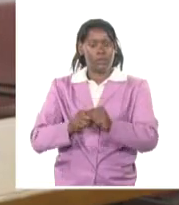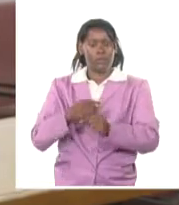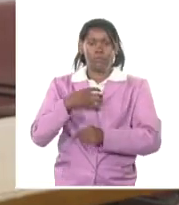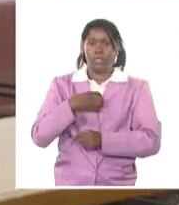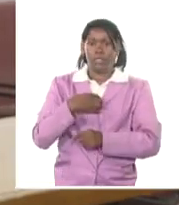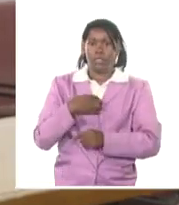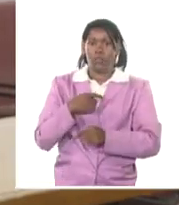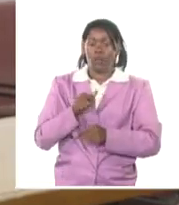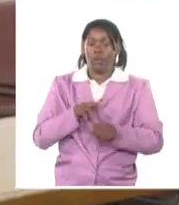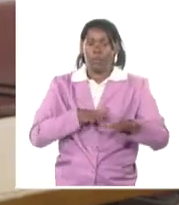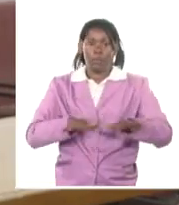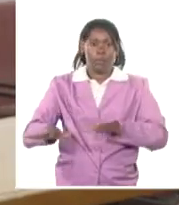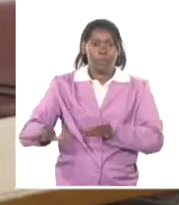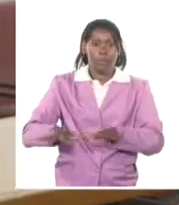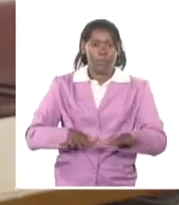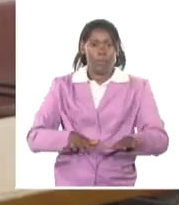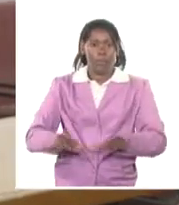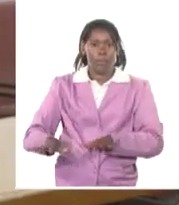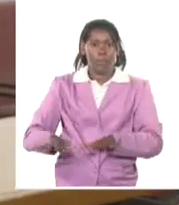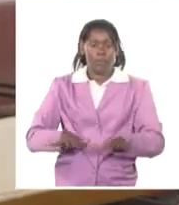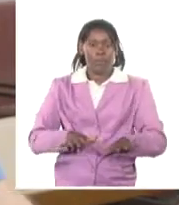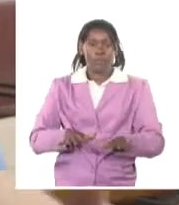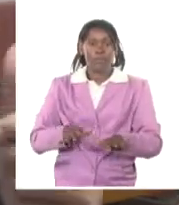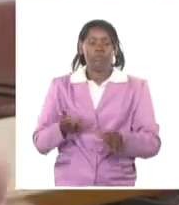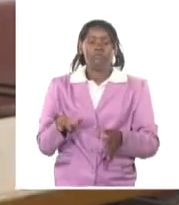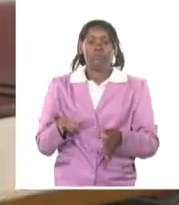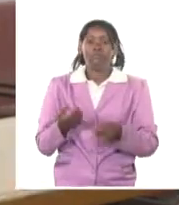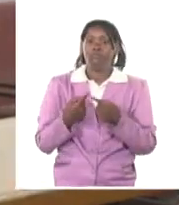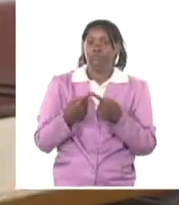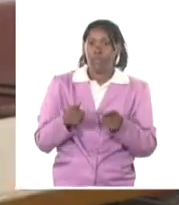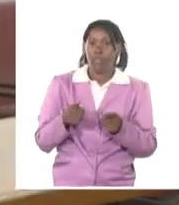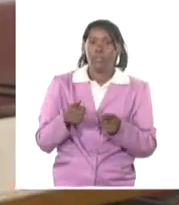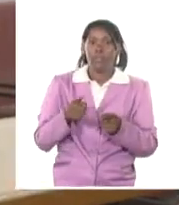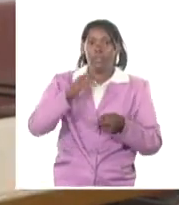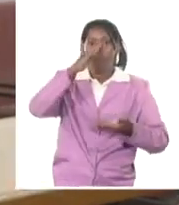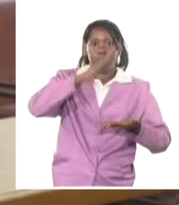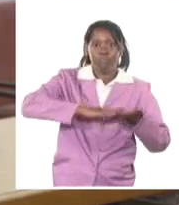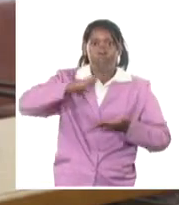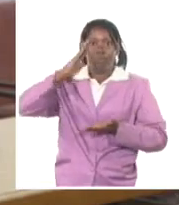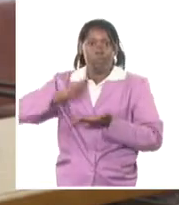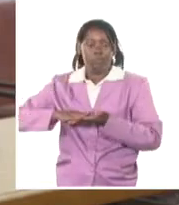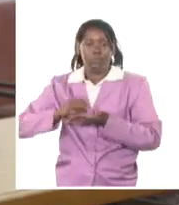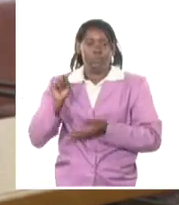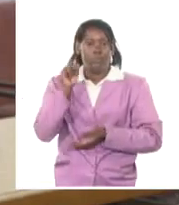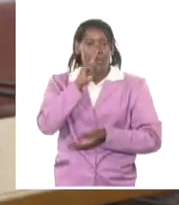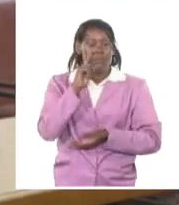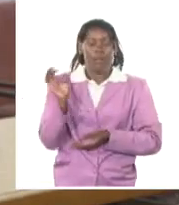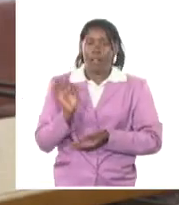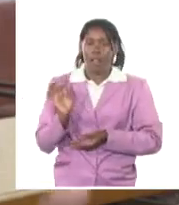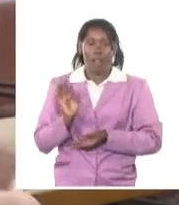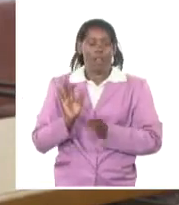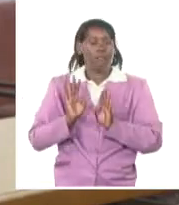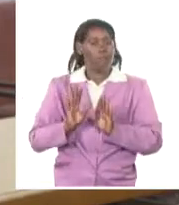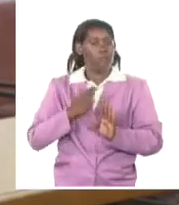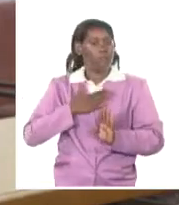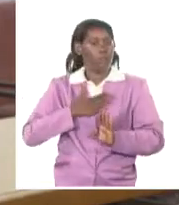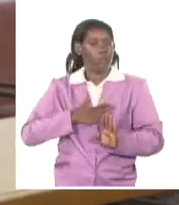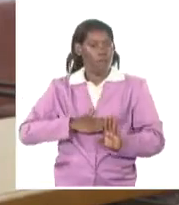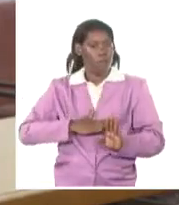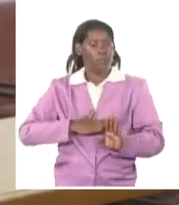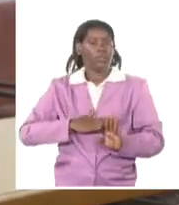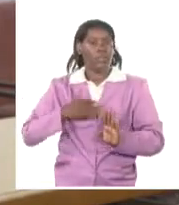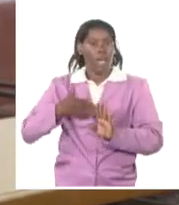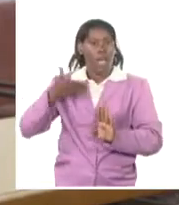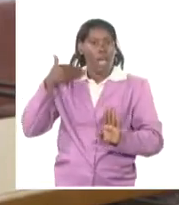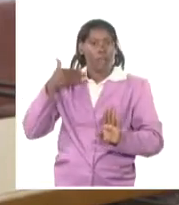mucho mejor que no quiere decir que vayamos a tener combustible como lo tuvimos en el año 2017, en el año 2018 o como lo tuvimos hace